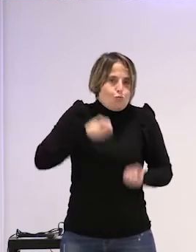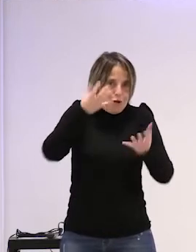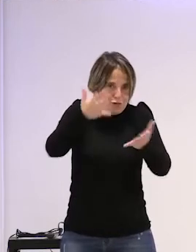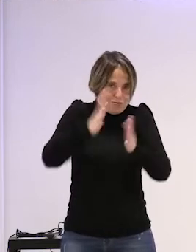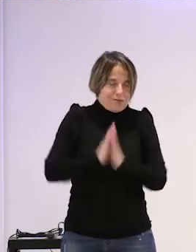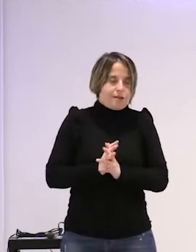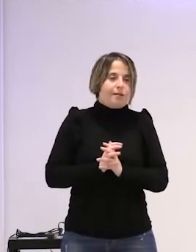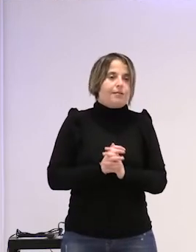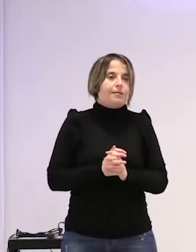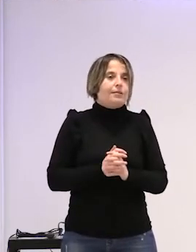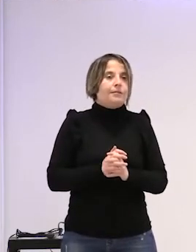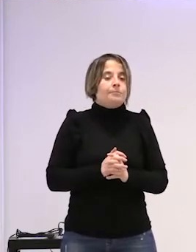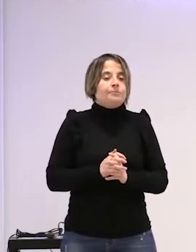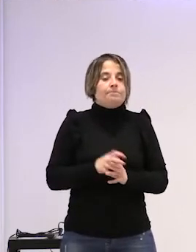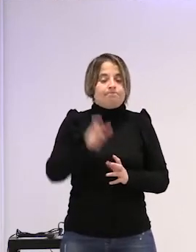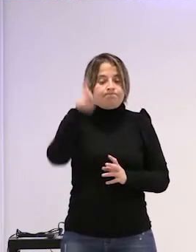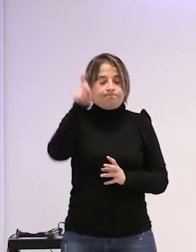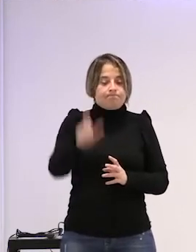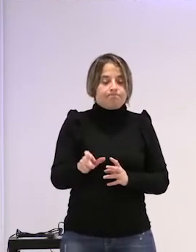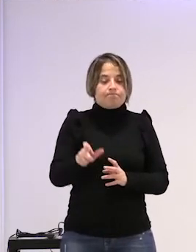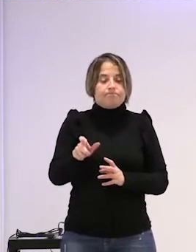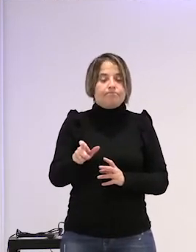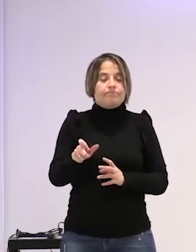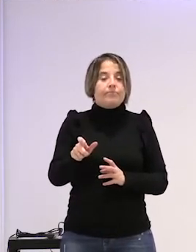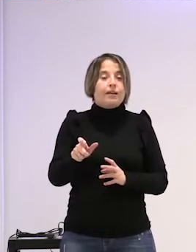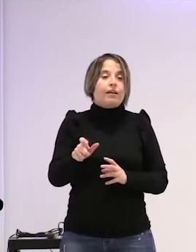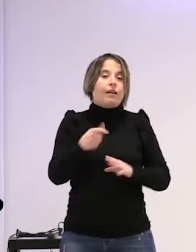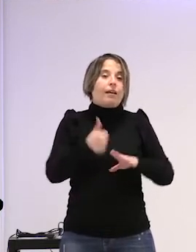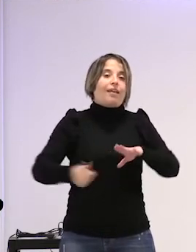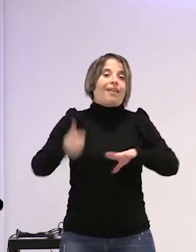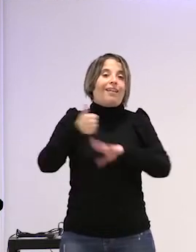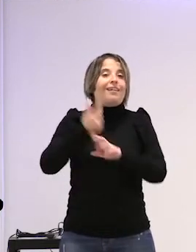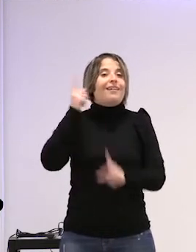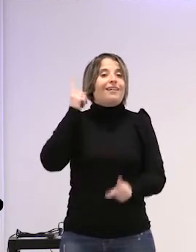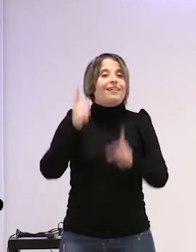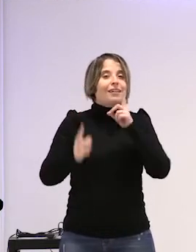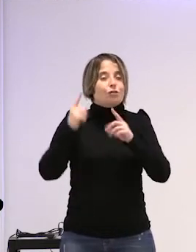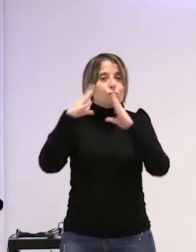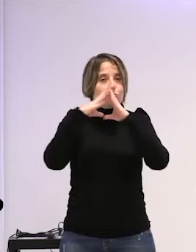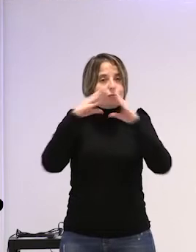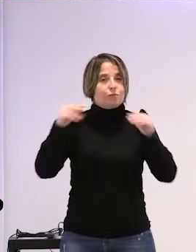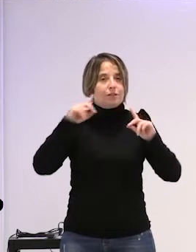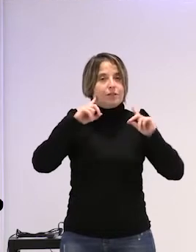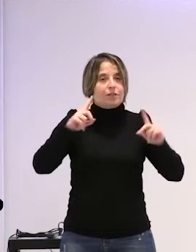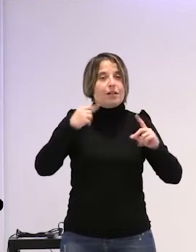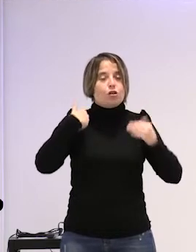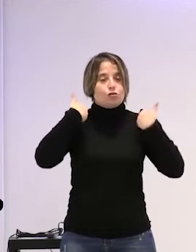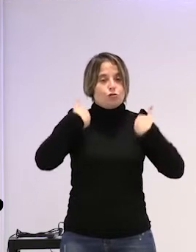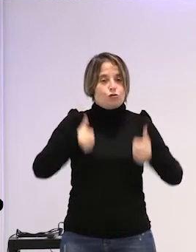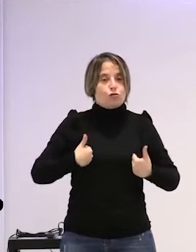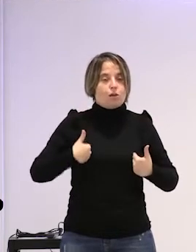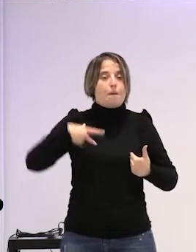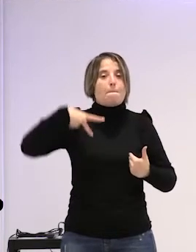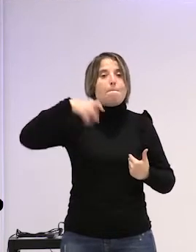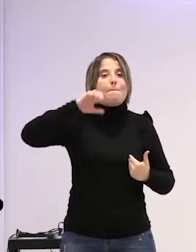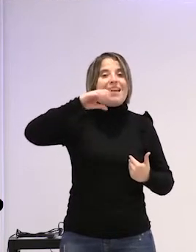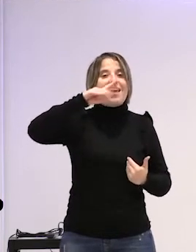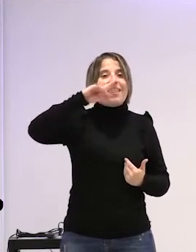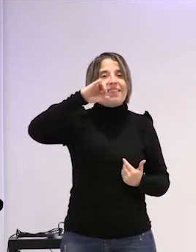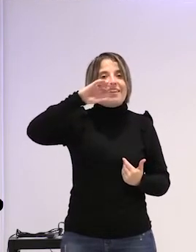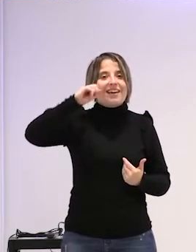porque él era el rector de la UCA en Nicaragua cuando se zapó el caso de Soyla América cuando Soyla América